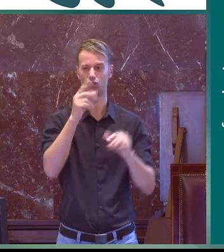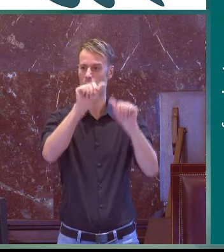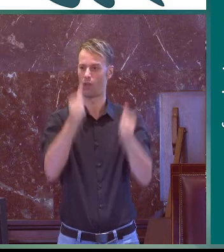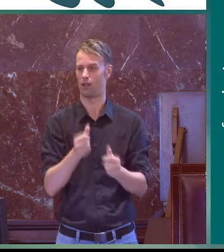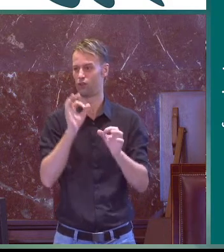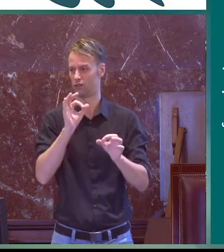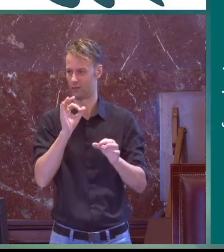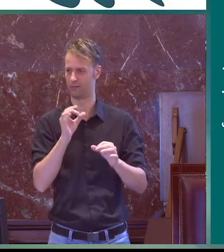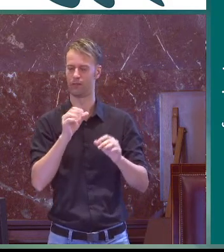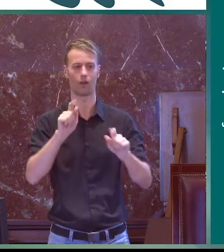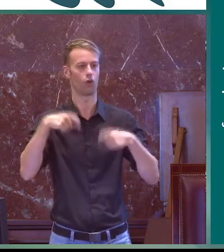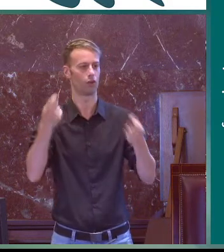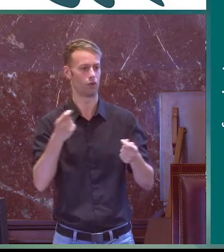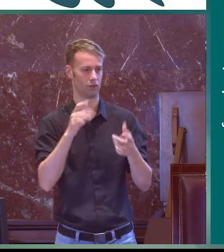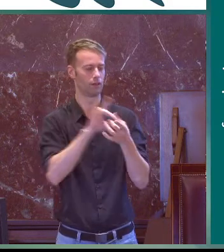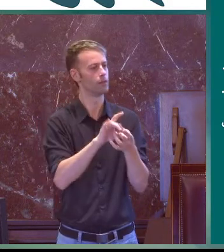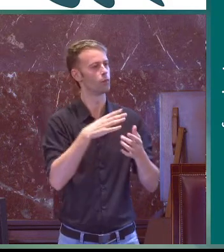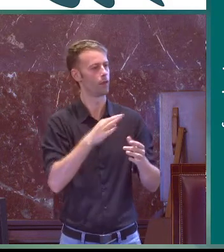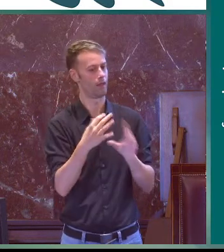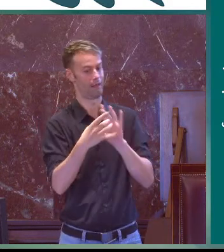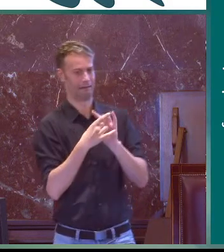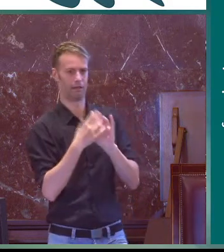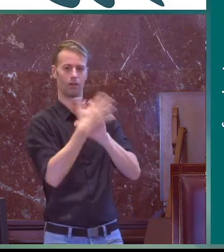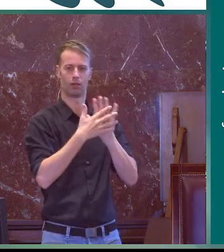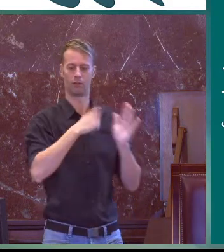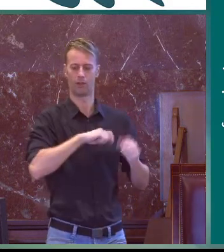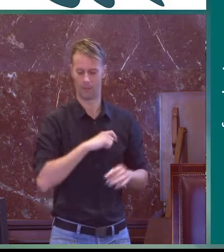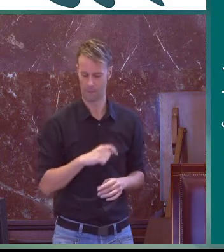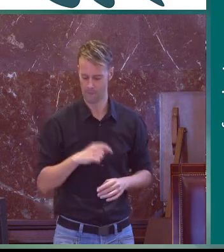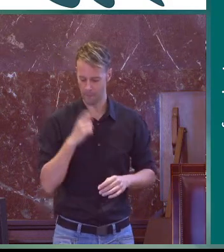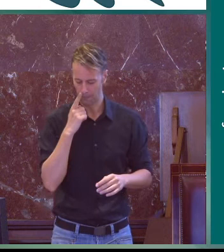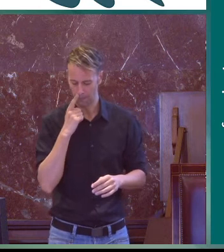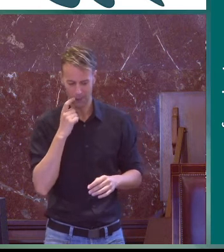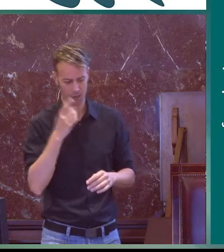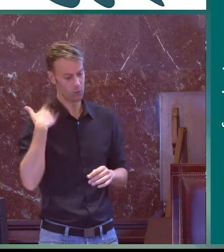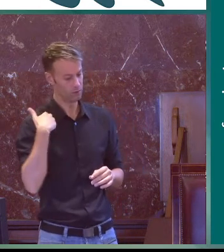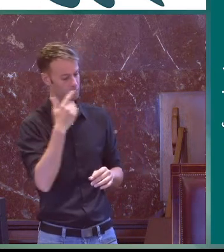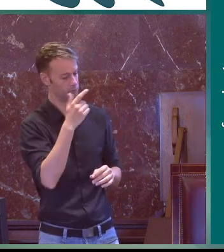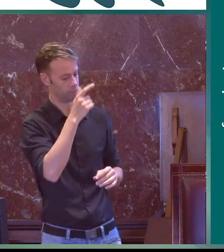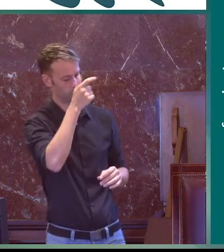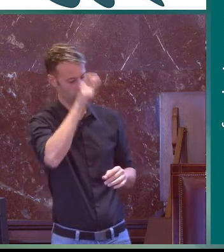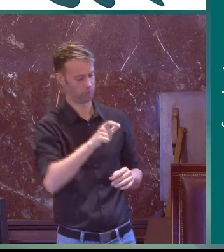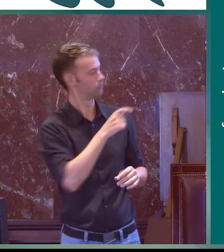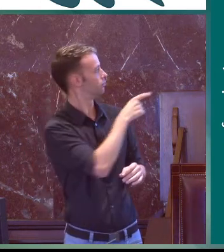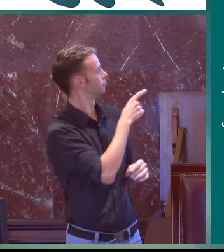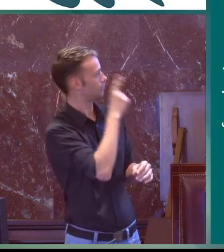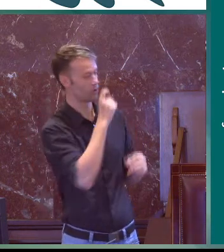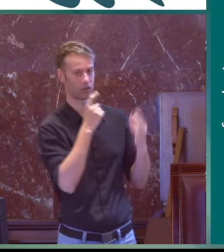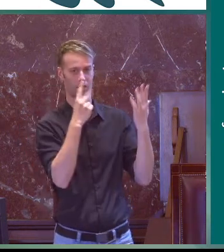Hay dos teorías, dos modelos ecológicos ligados que podemos ligar a este tema.